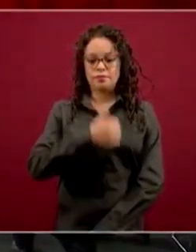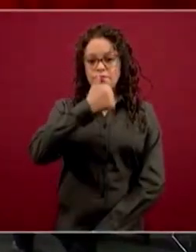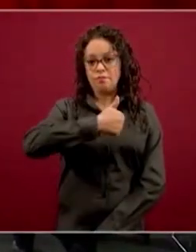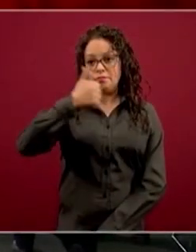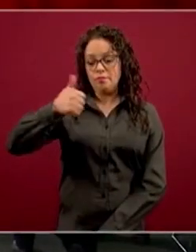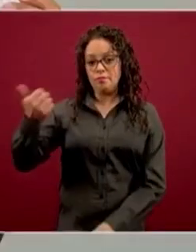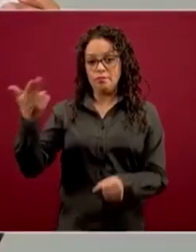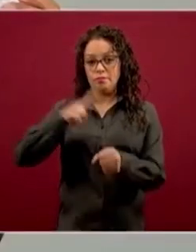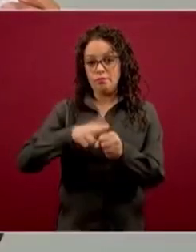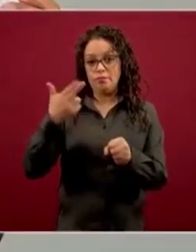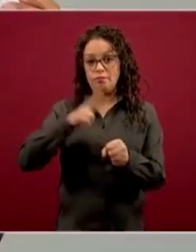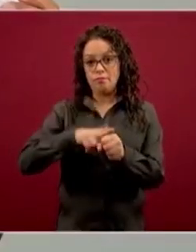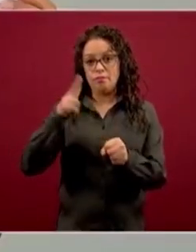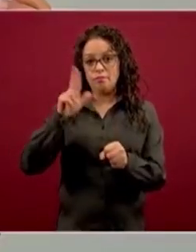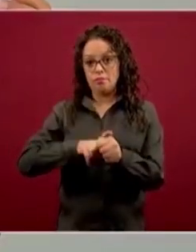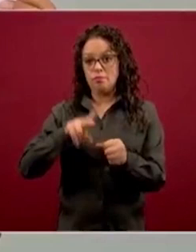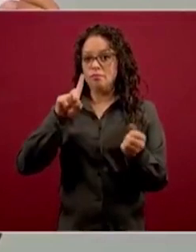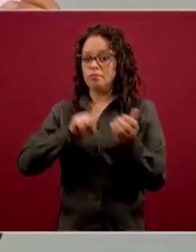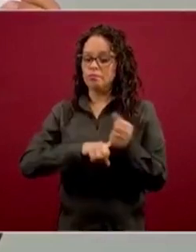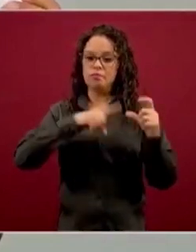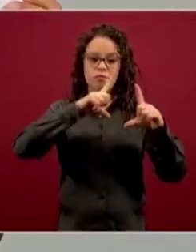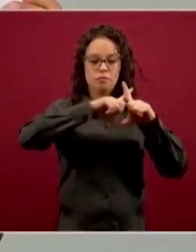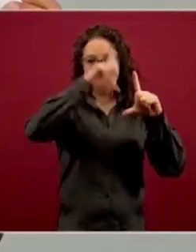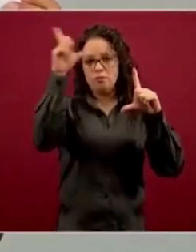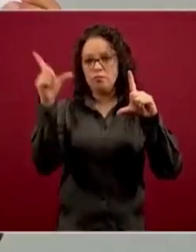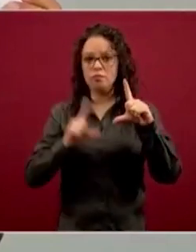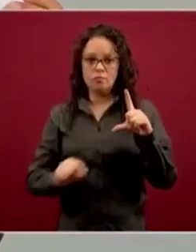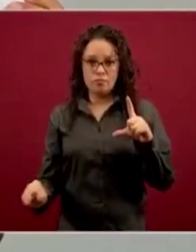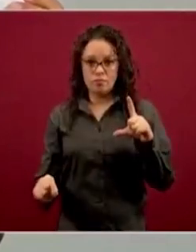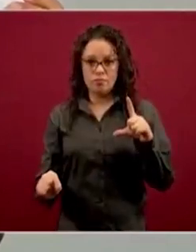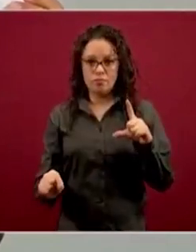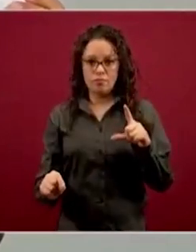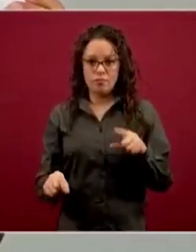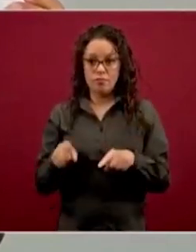para que ellos fueran los encargados de recibir,